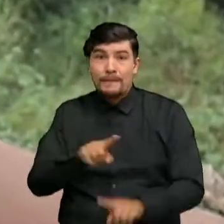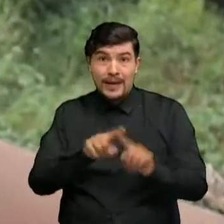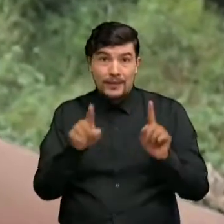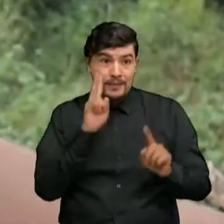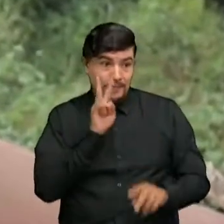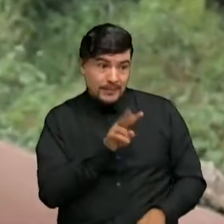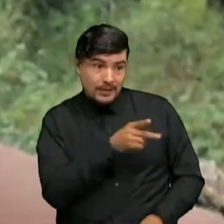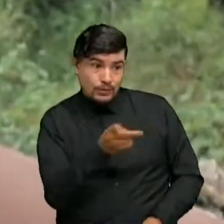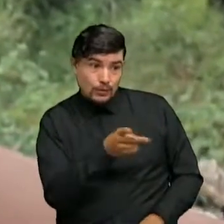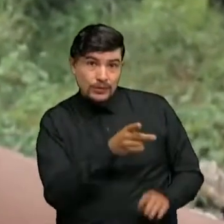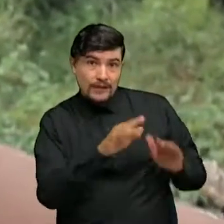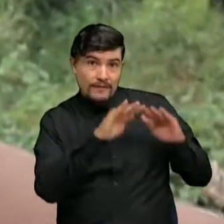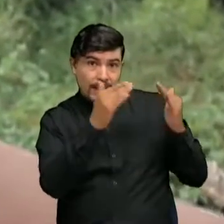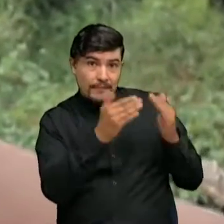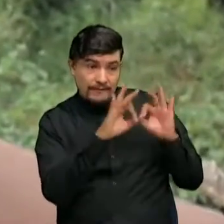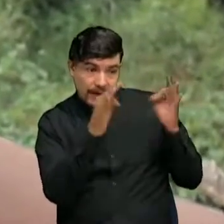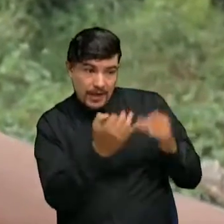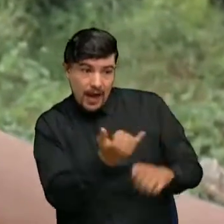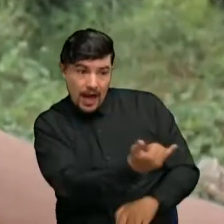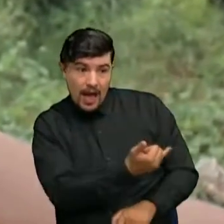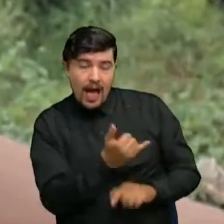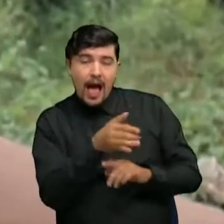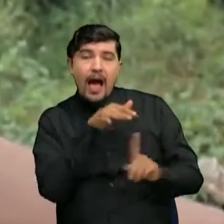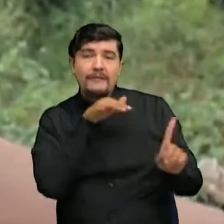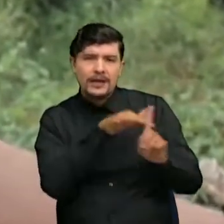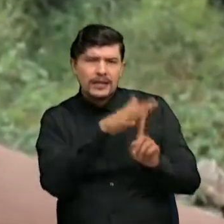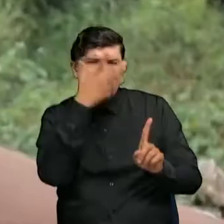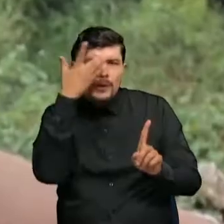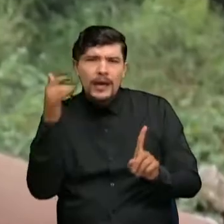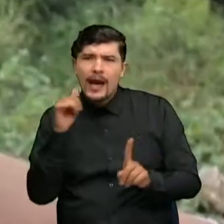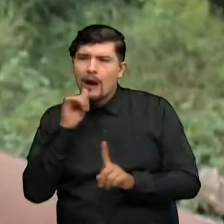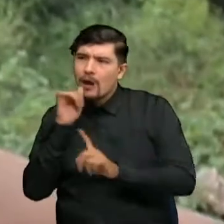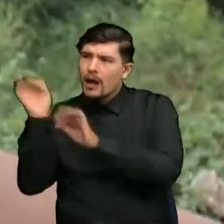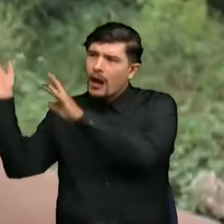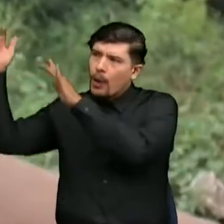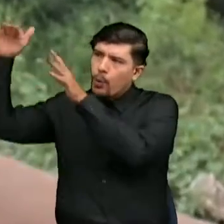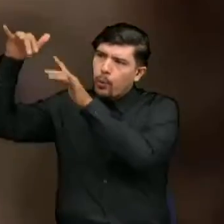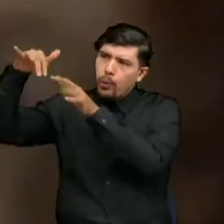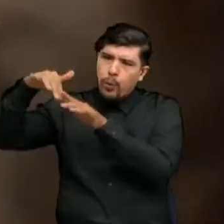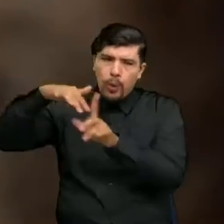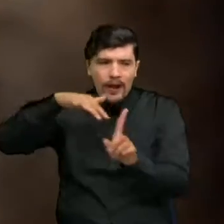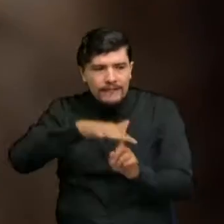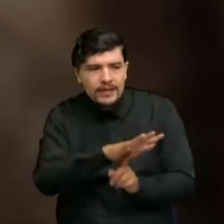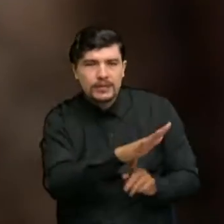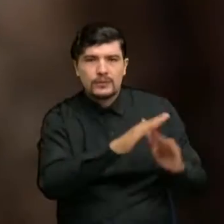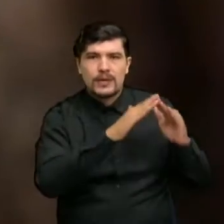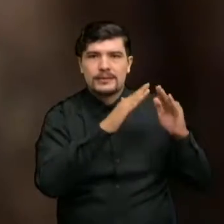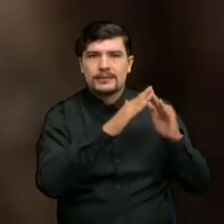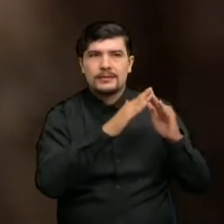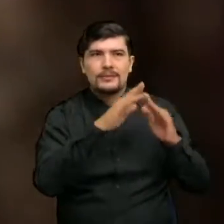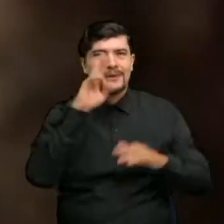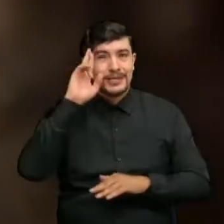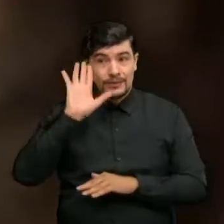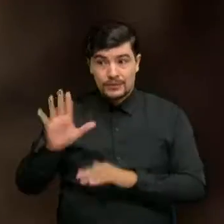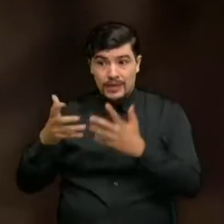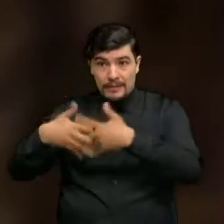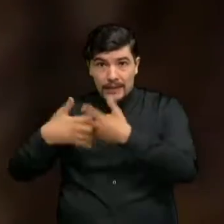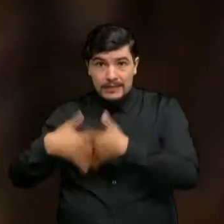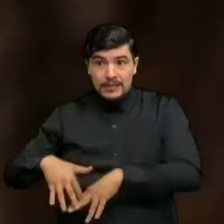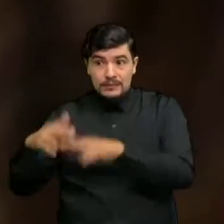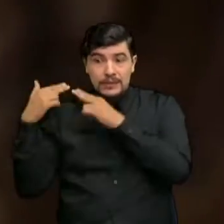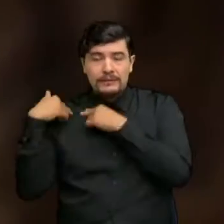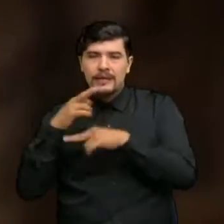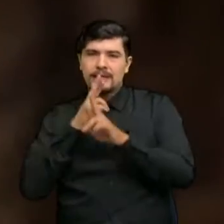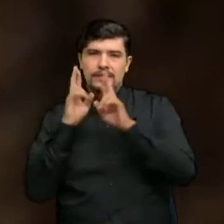dos familias están siendo afectadas porque el agua lluvia se les está yendo hacia adentro a esas familias. Frente al tema, la empresa encargada se